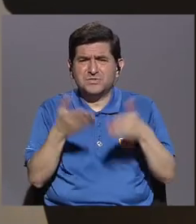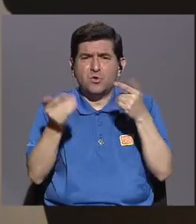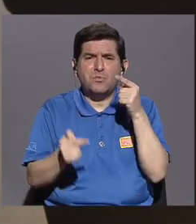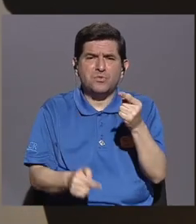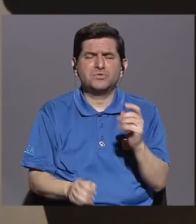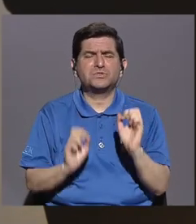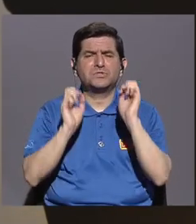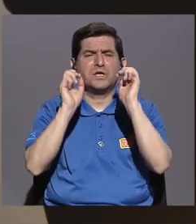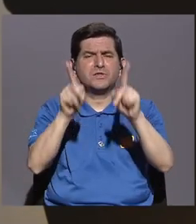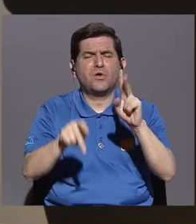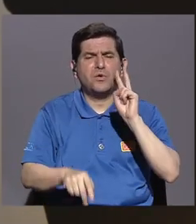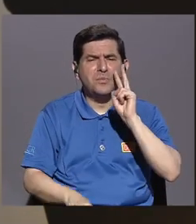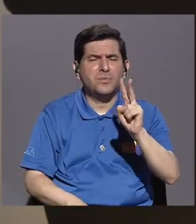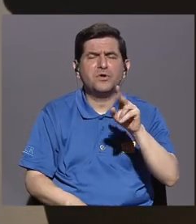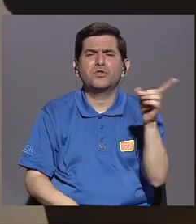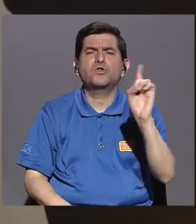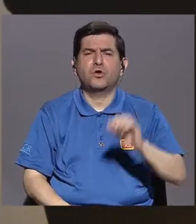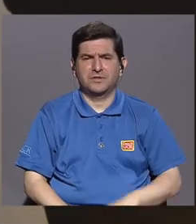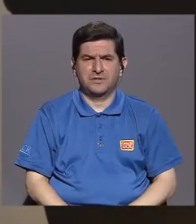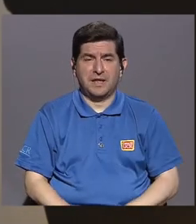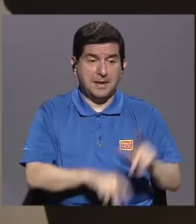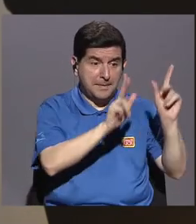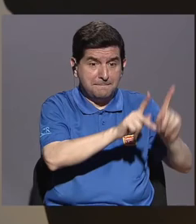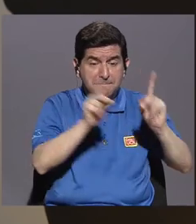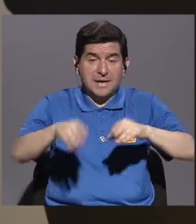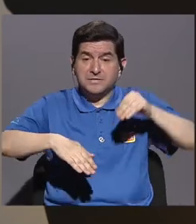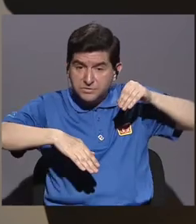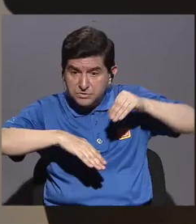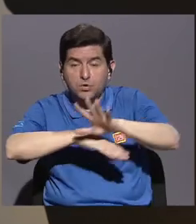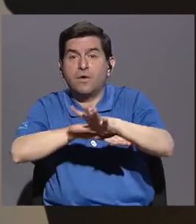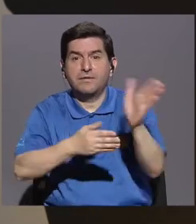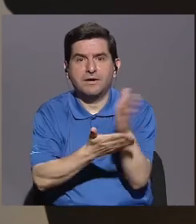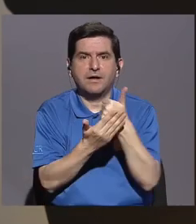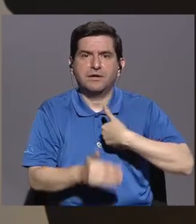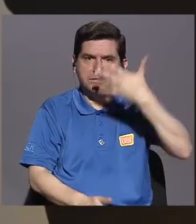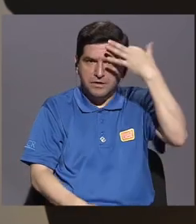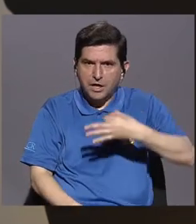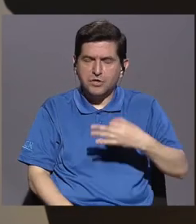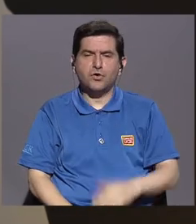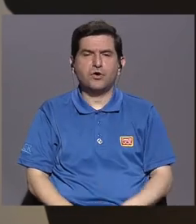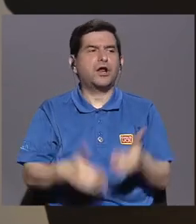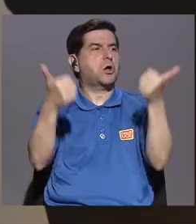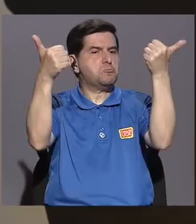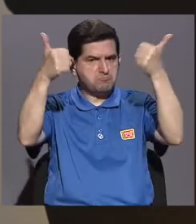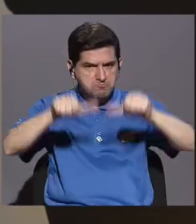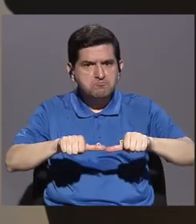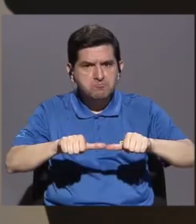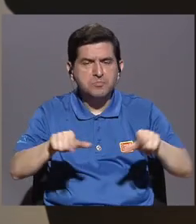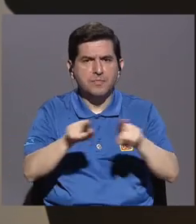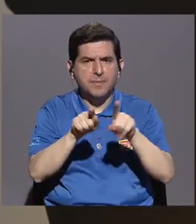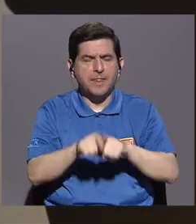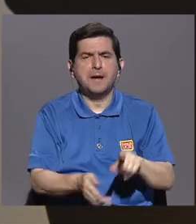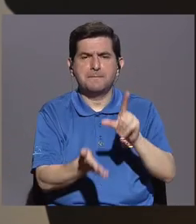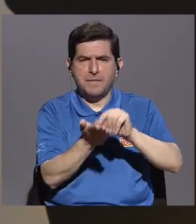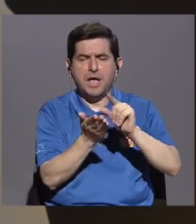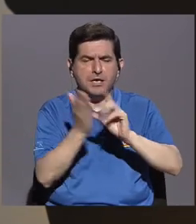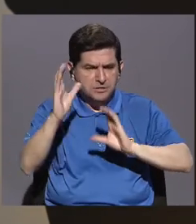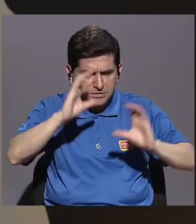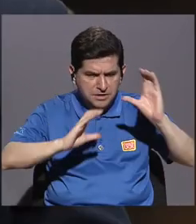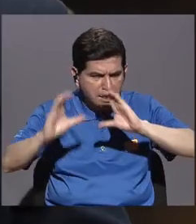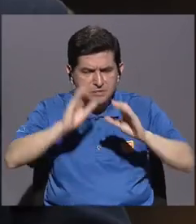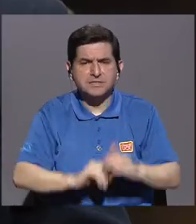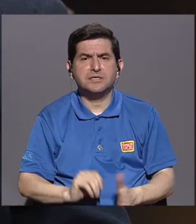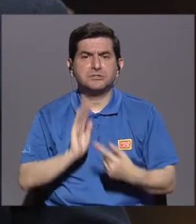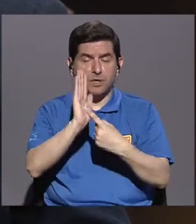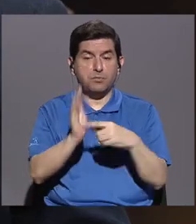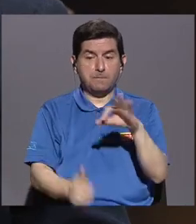¿Dónde ves vos una oportunidad para que la ciudadanía pueda incidir en algo que yo creo que hay consenso y que incluso hay publicaciones científicas